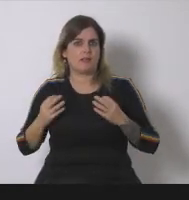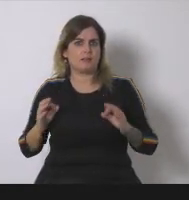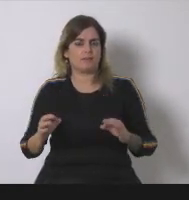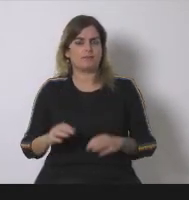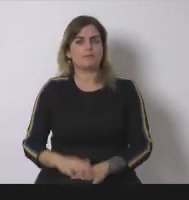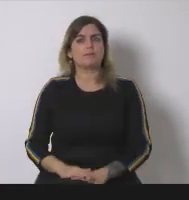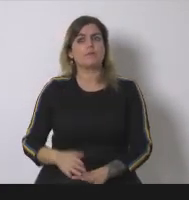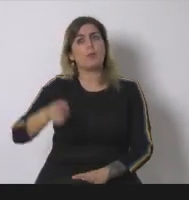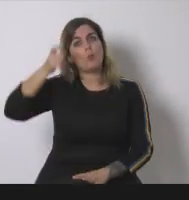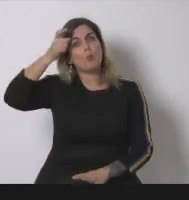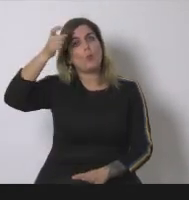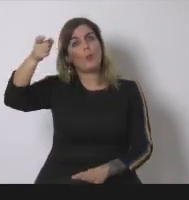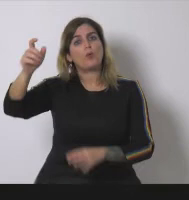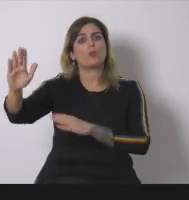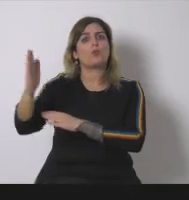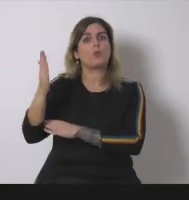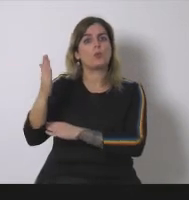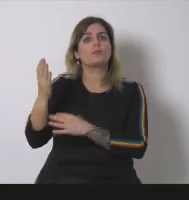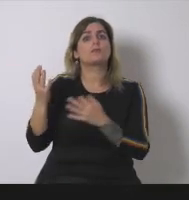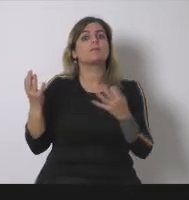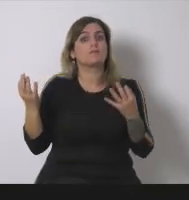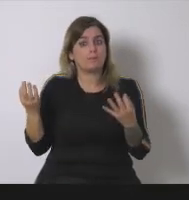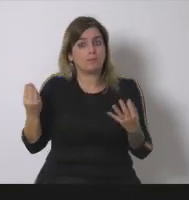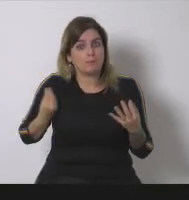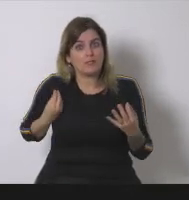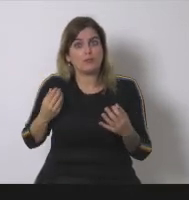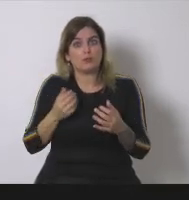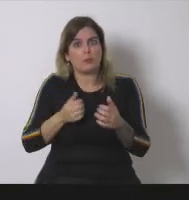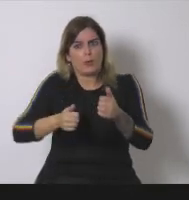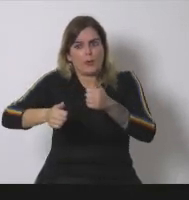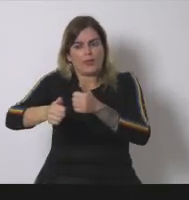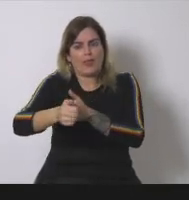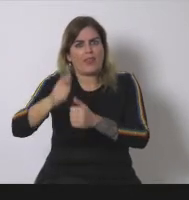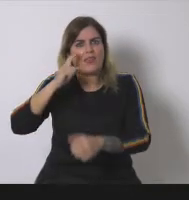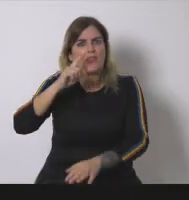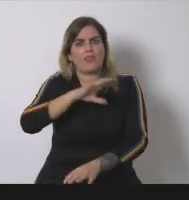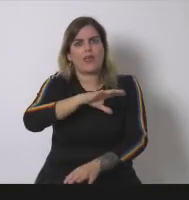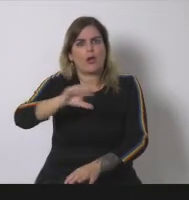municipalista era analizar este cambio